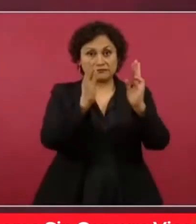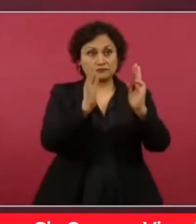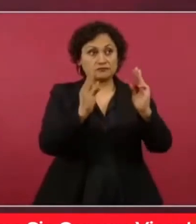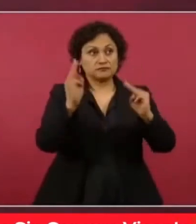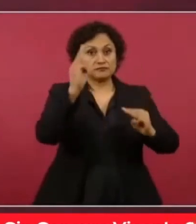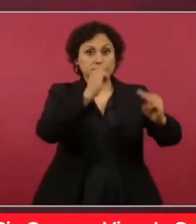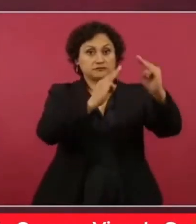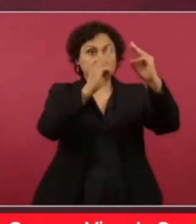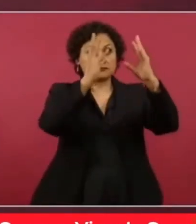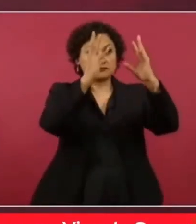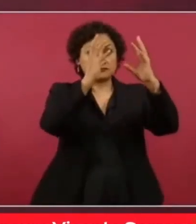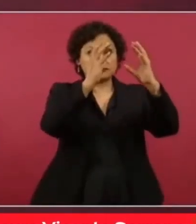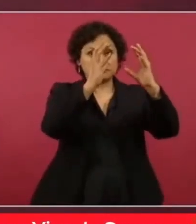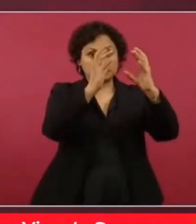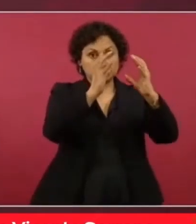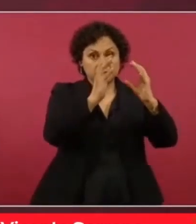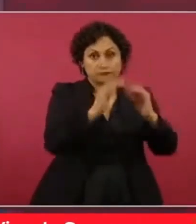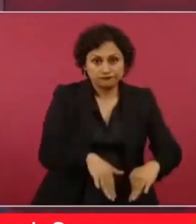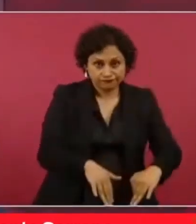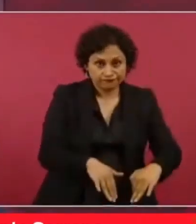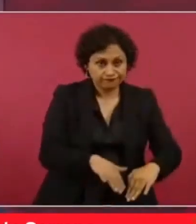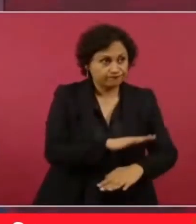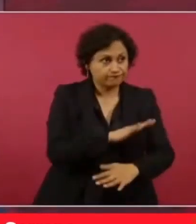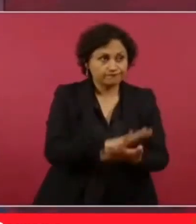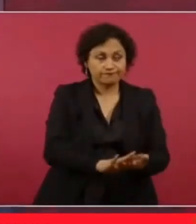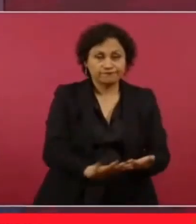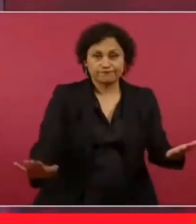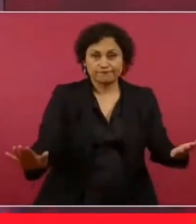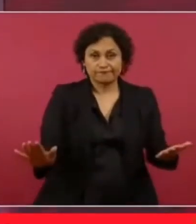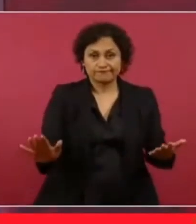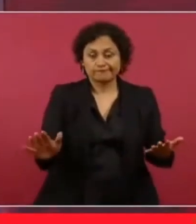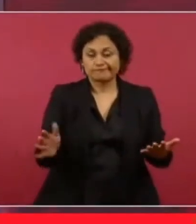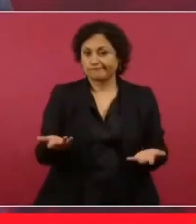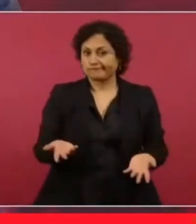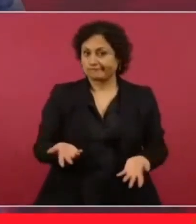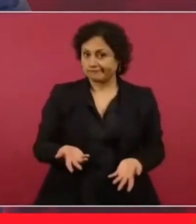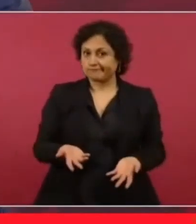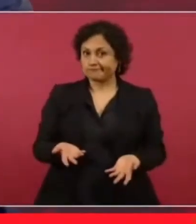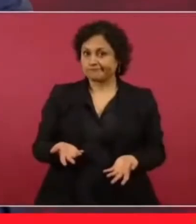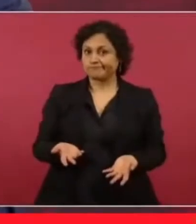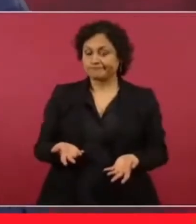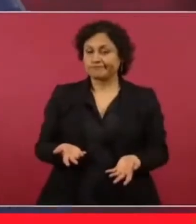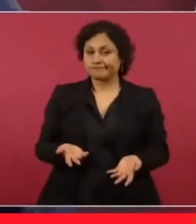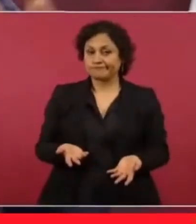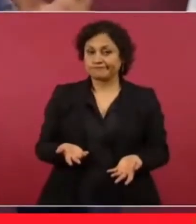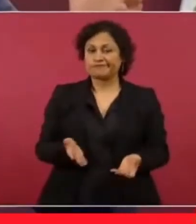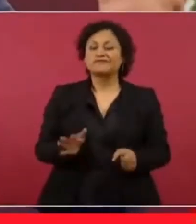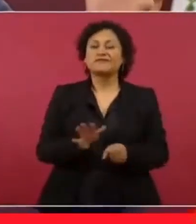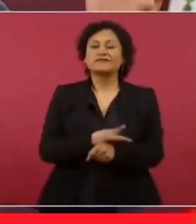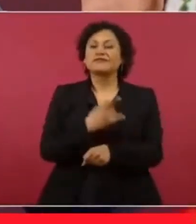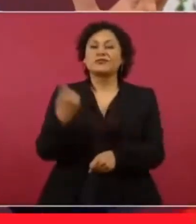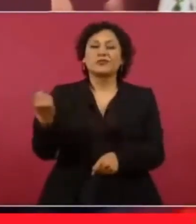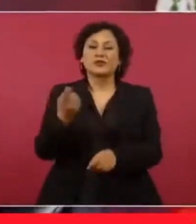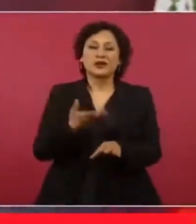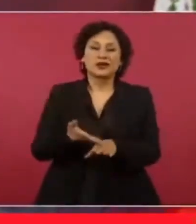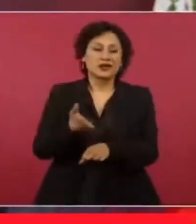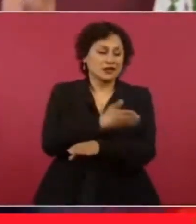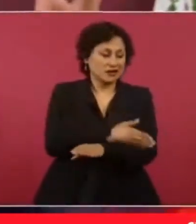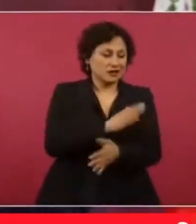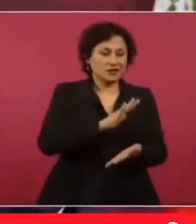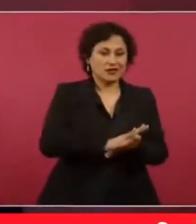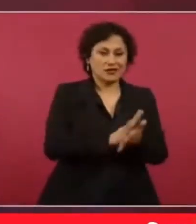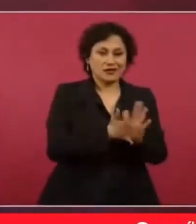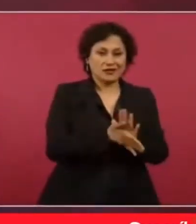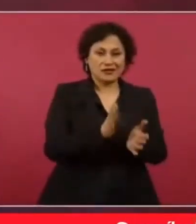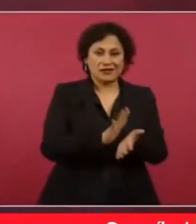el cerro. Porque había complicidad. Ahora, el Día del Trabajo